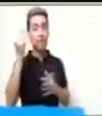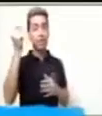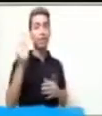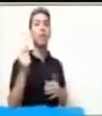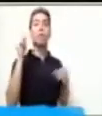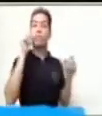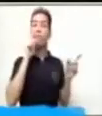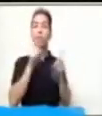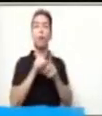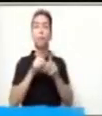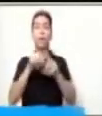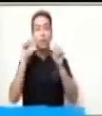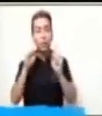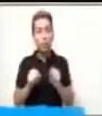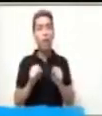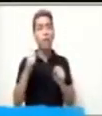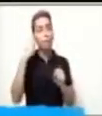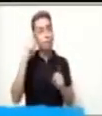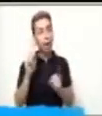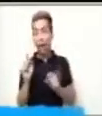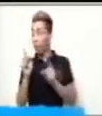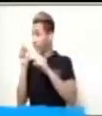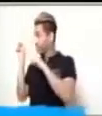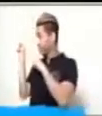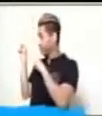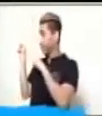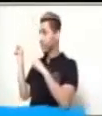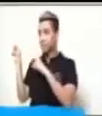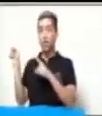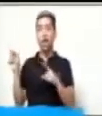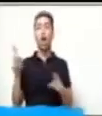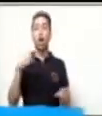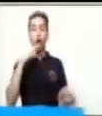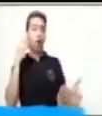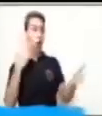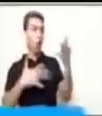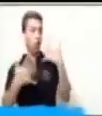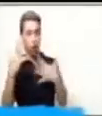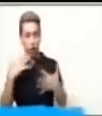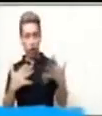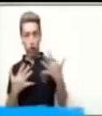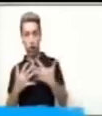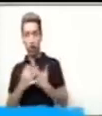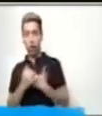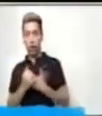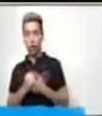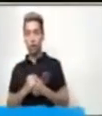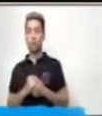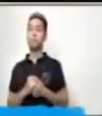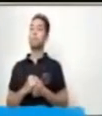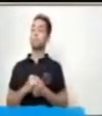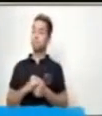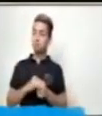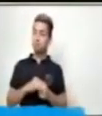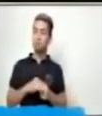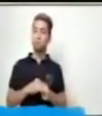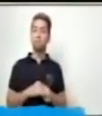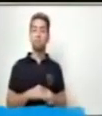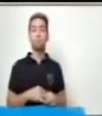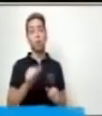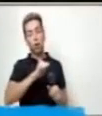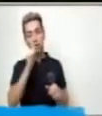determinada por el color. Continuemos. Si ver de lado quieres,